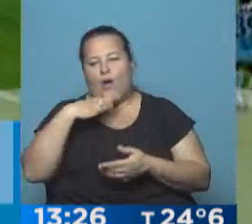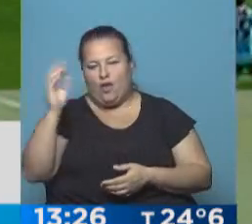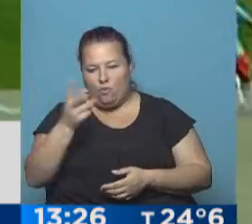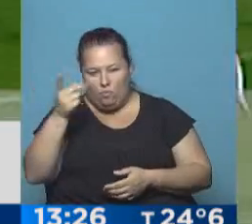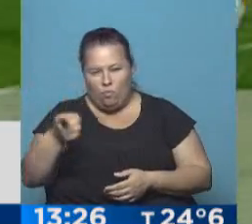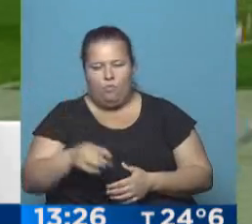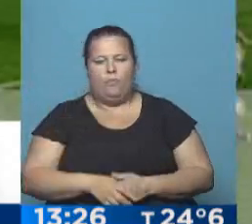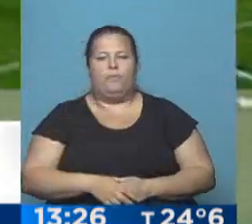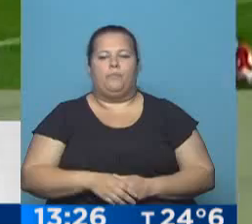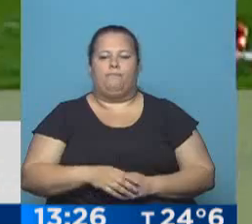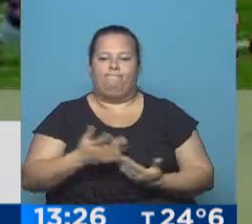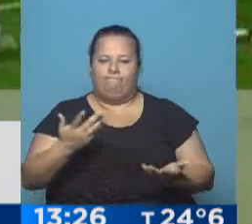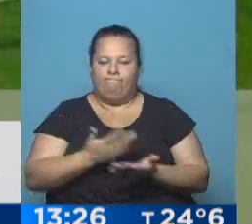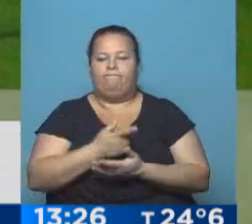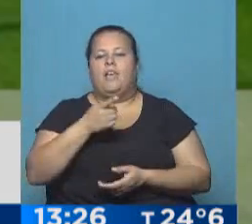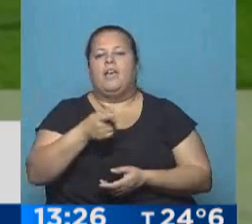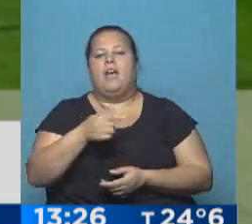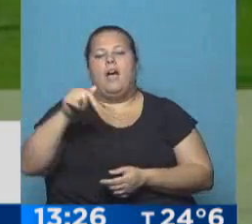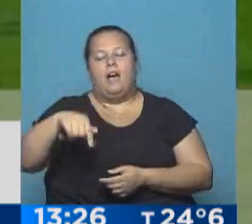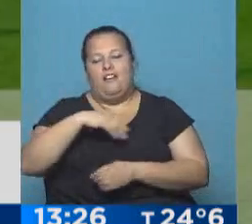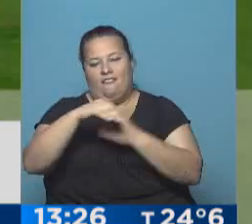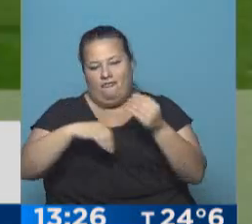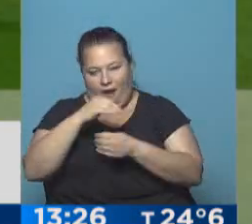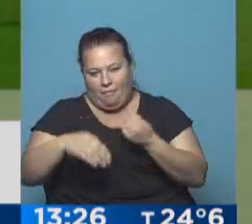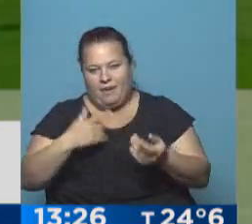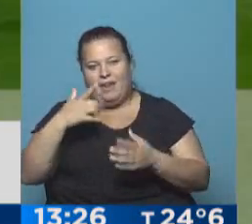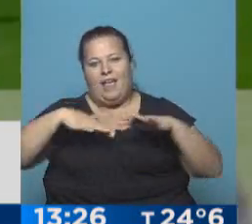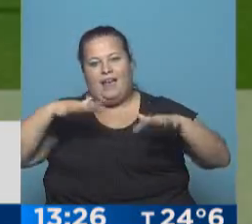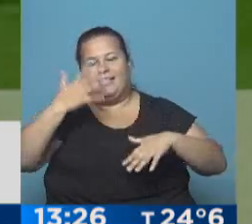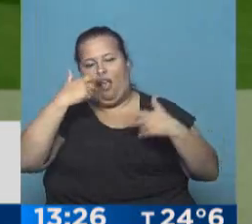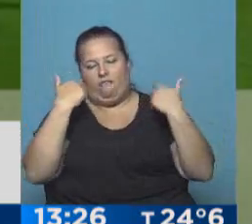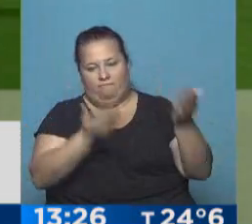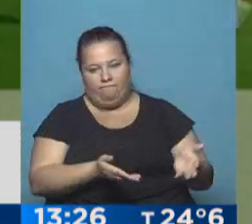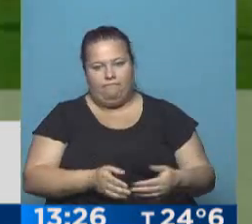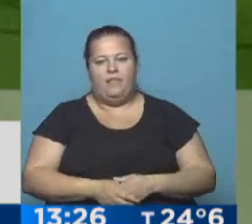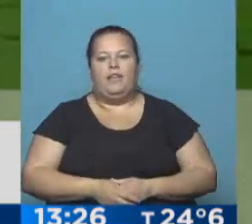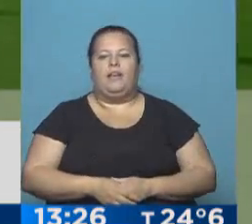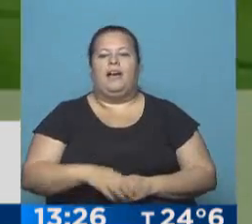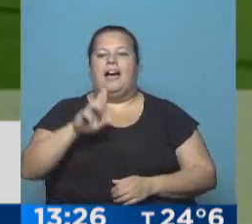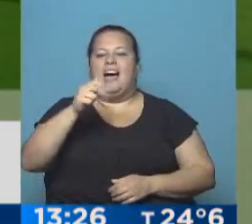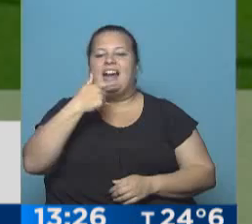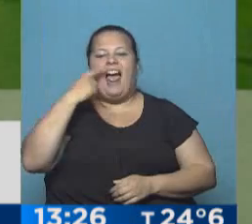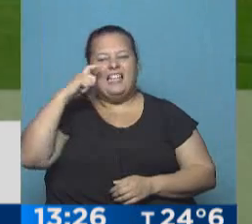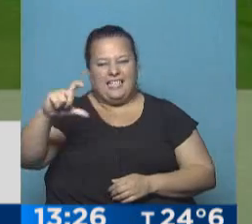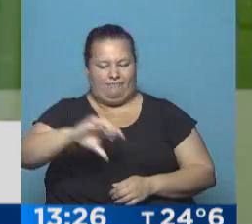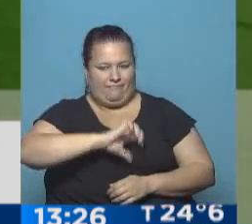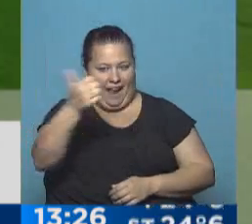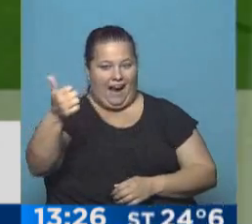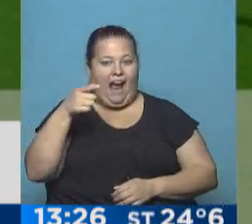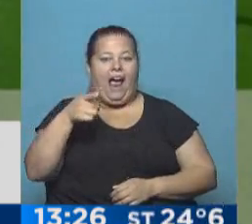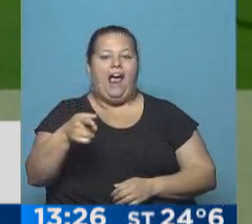sufrir a él y a su familia de toda la hinchada de San Lorenzo. Federico Racic en la victoria